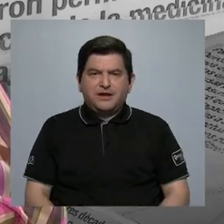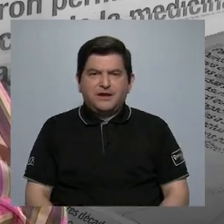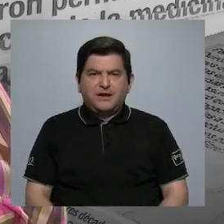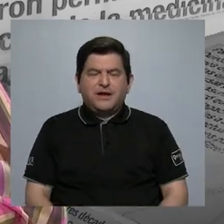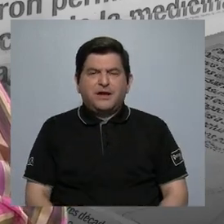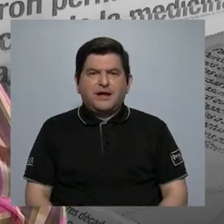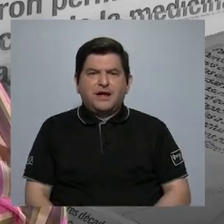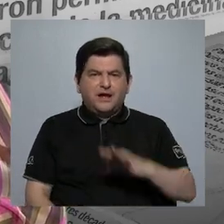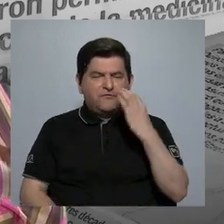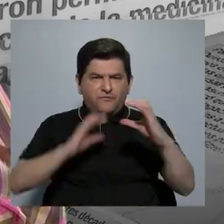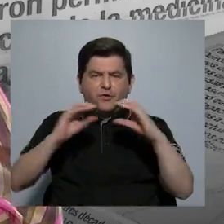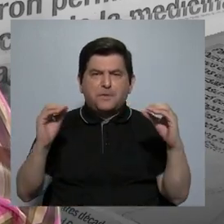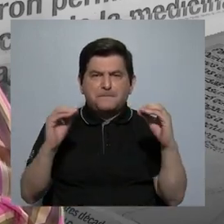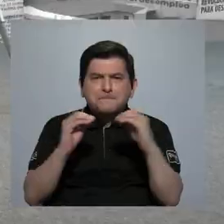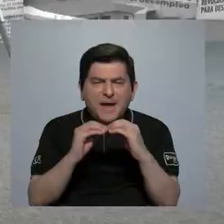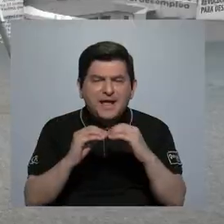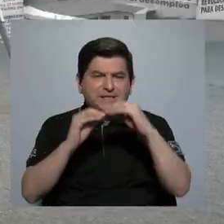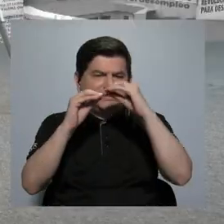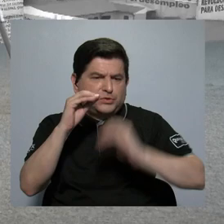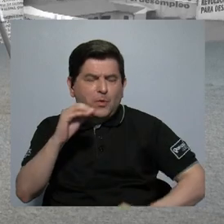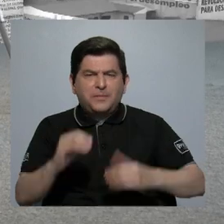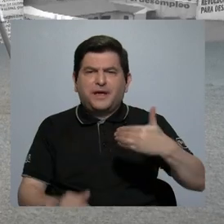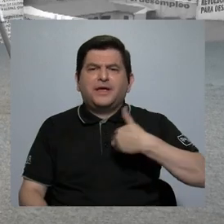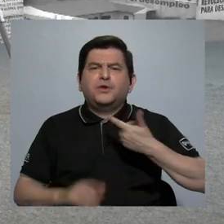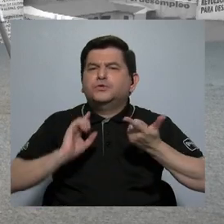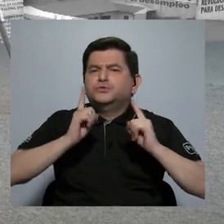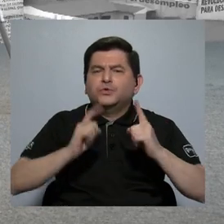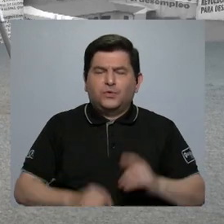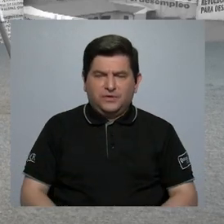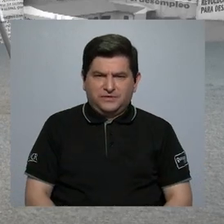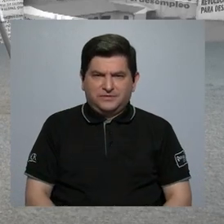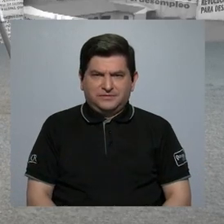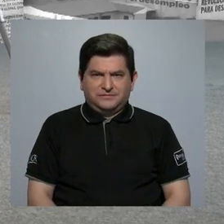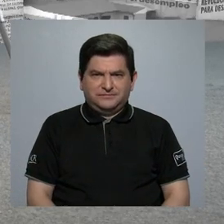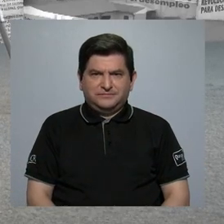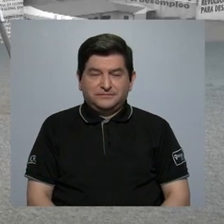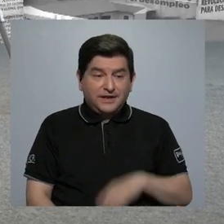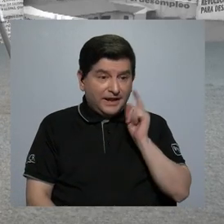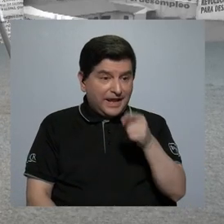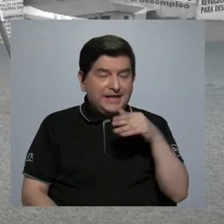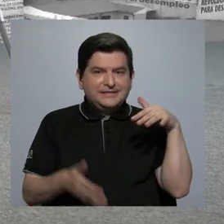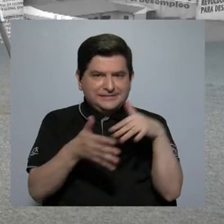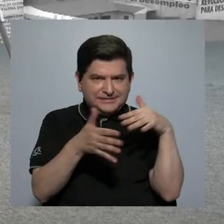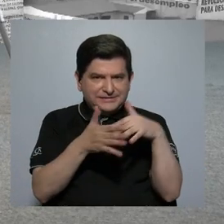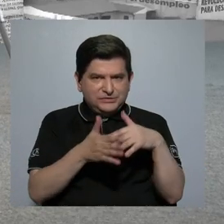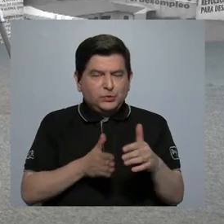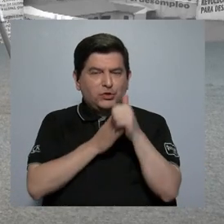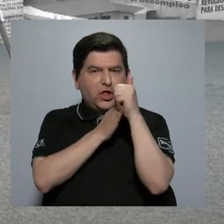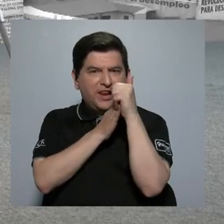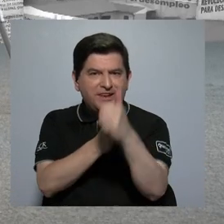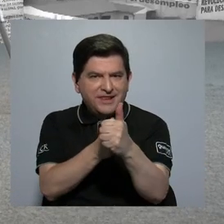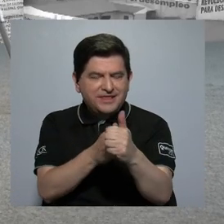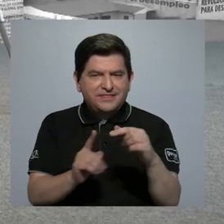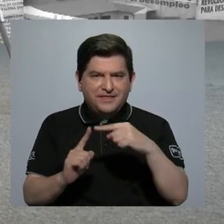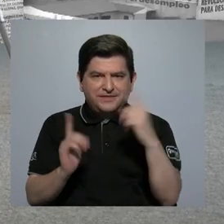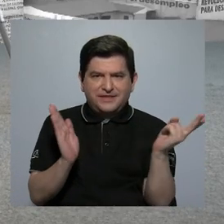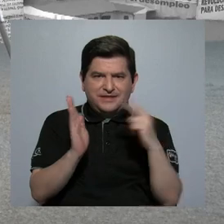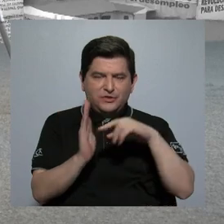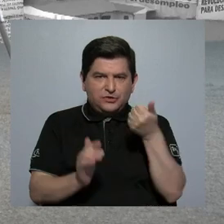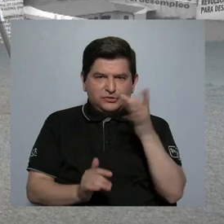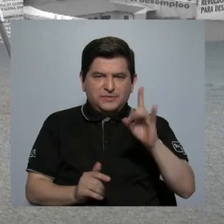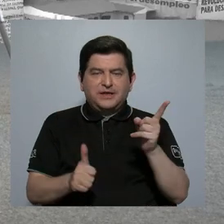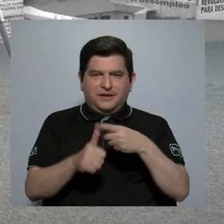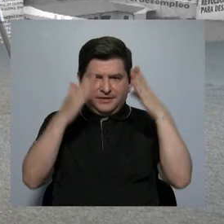cuáles son los medios que reciben más o cuáles menos. ¿Verdad? Es un, ha sido un estudio pionero desde el